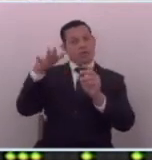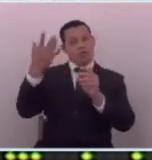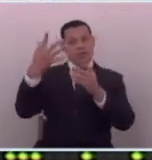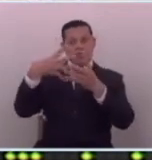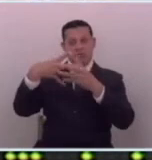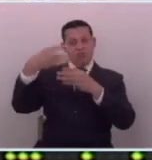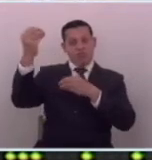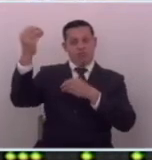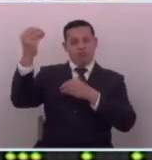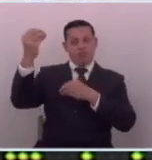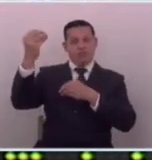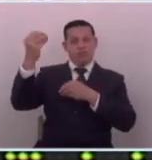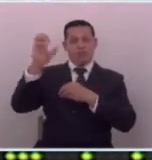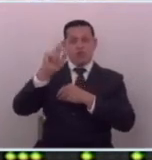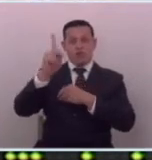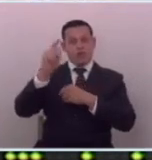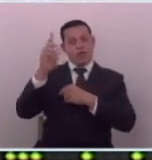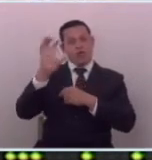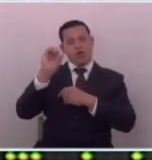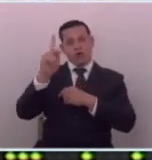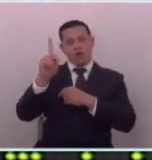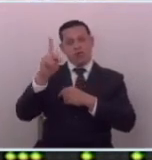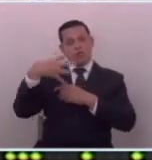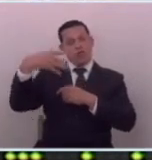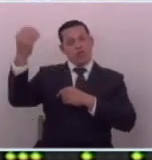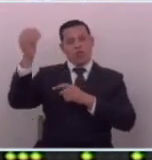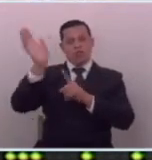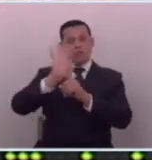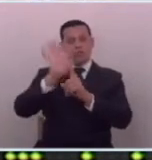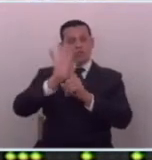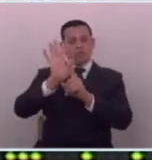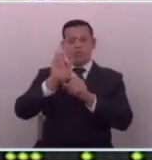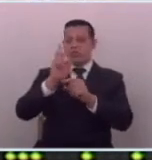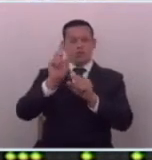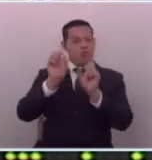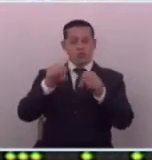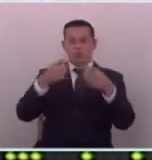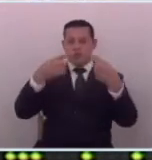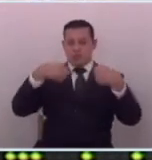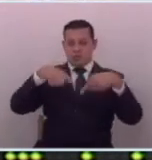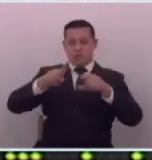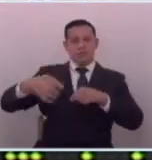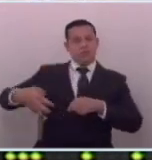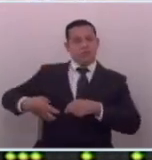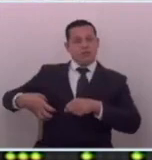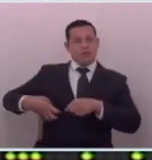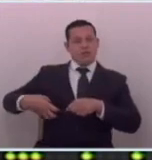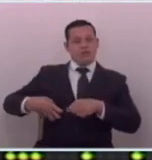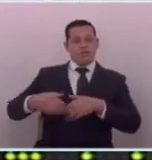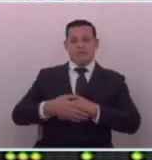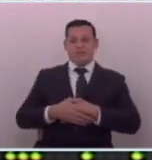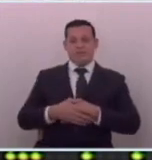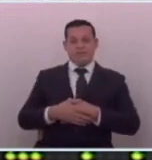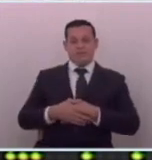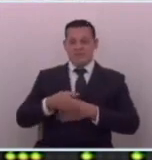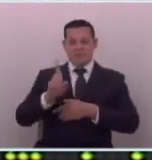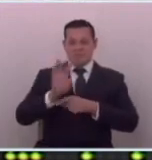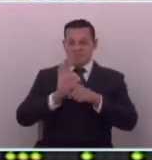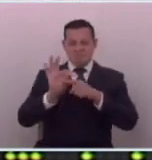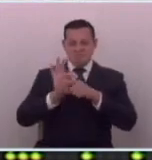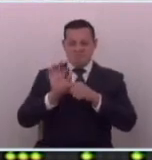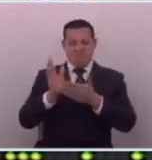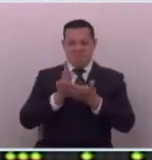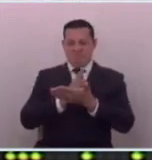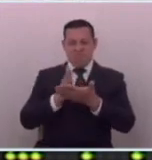de eso dijeron ok nos vamos adiós y es que ya no pudieron seguir mintiendo era insostenible